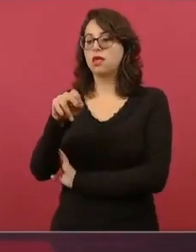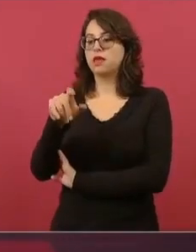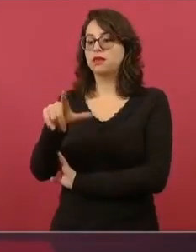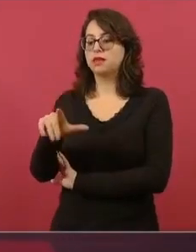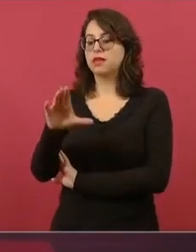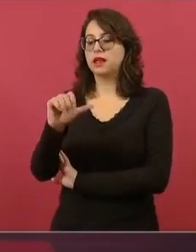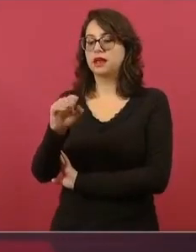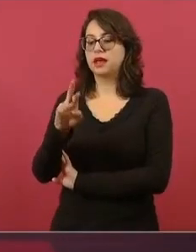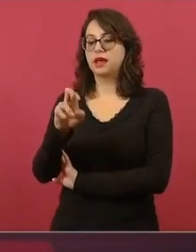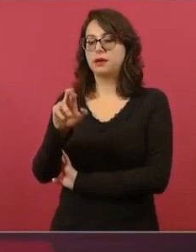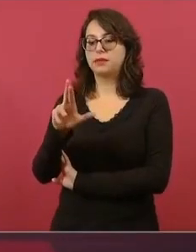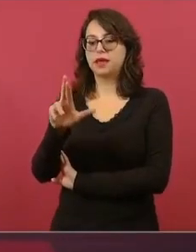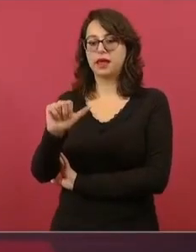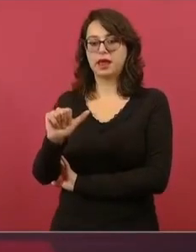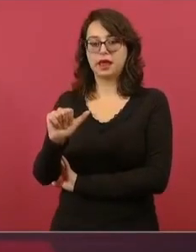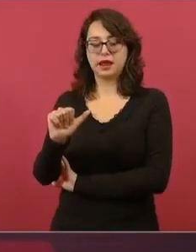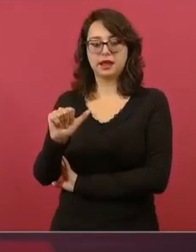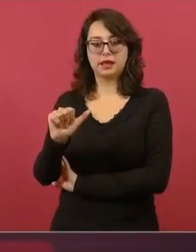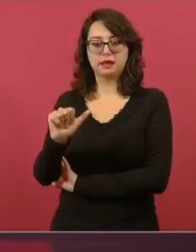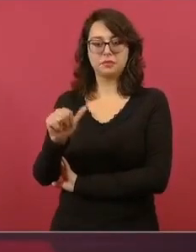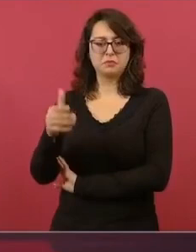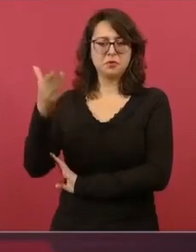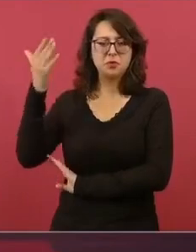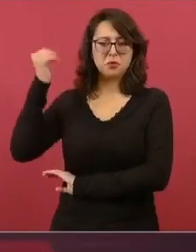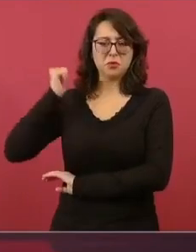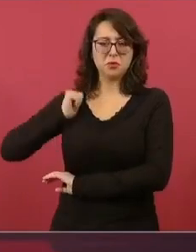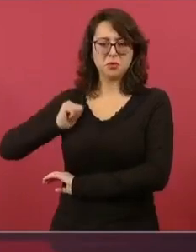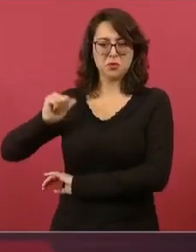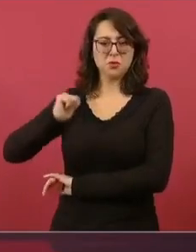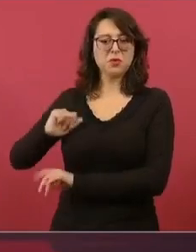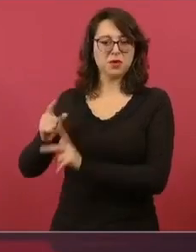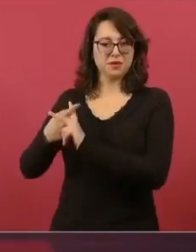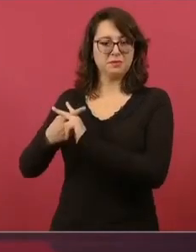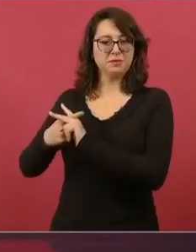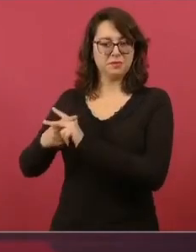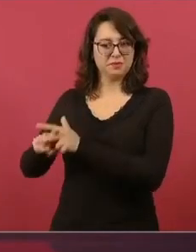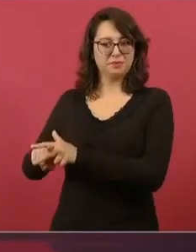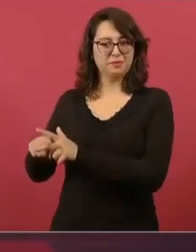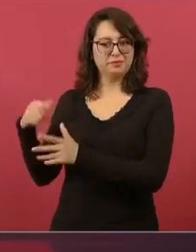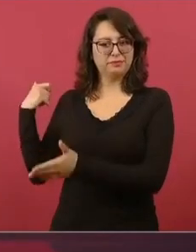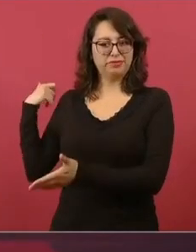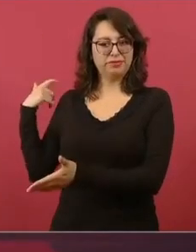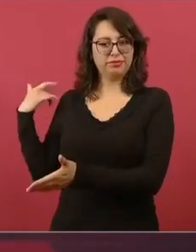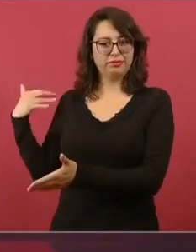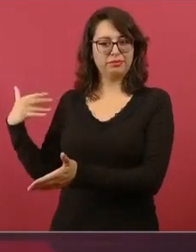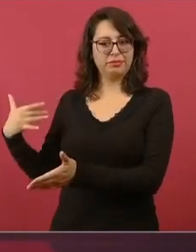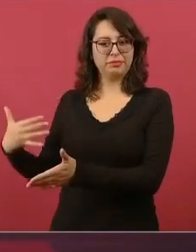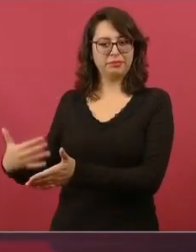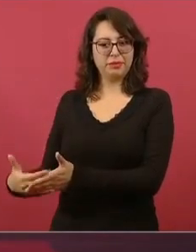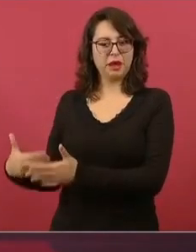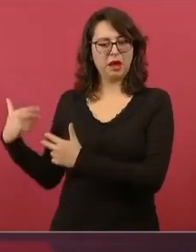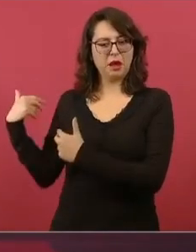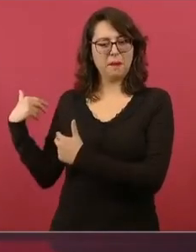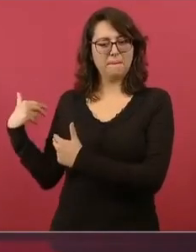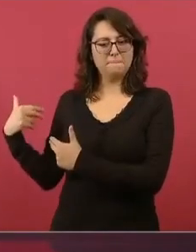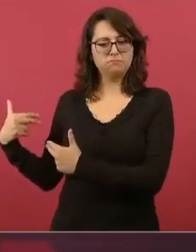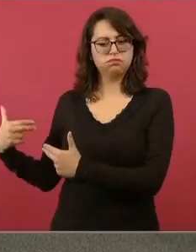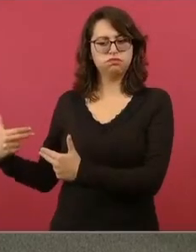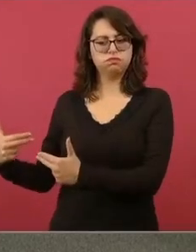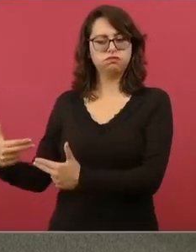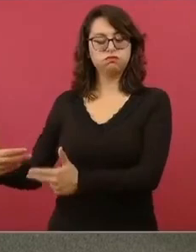en épocas de mucho